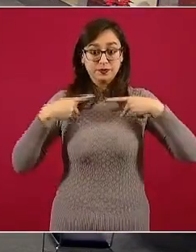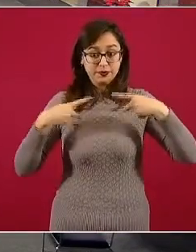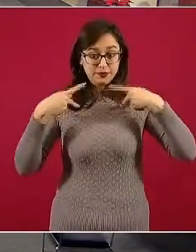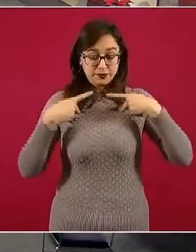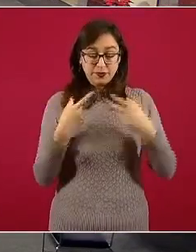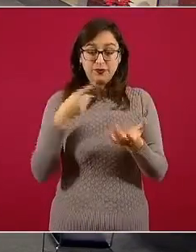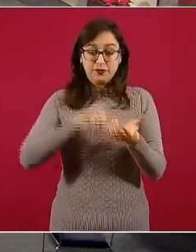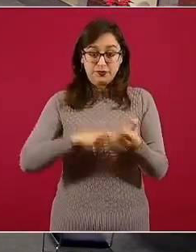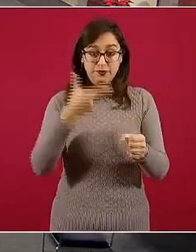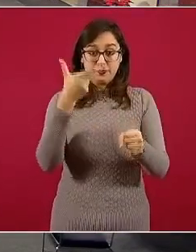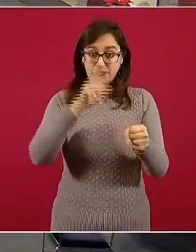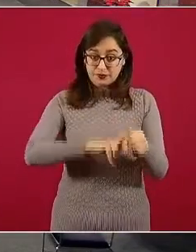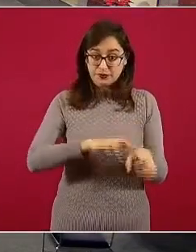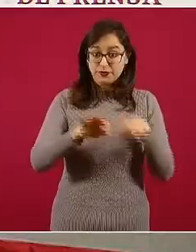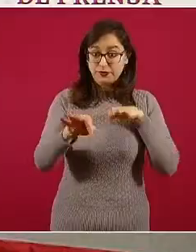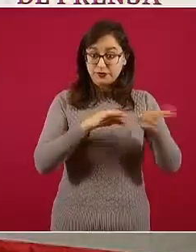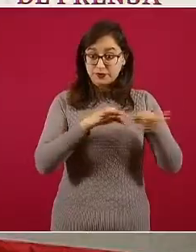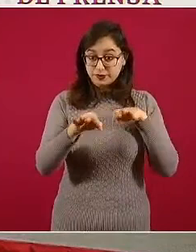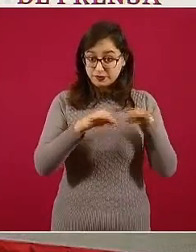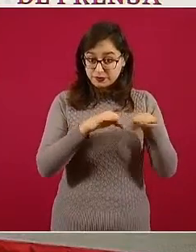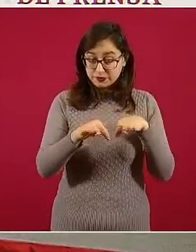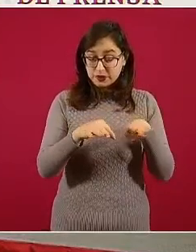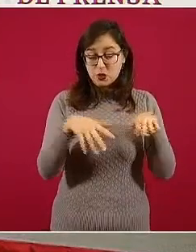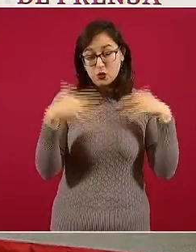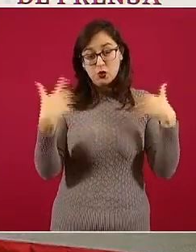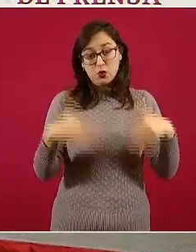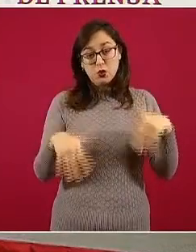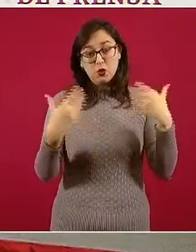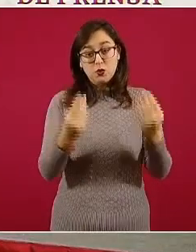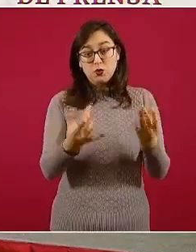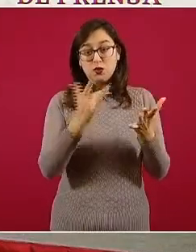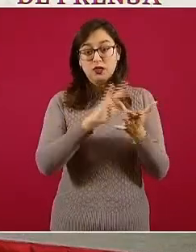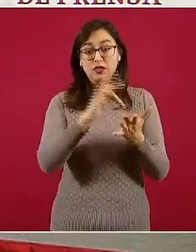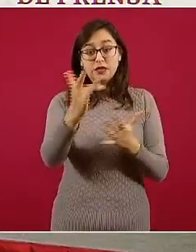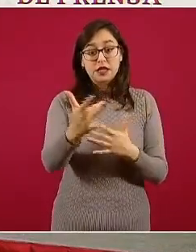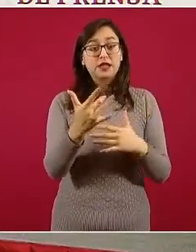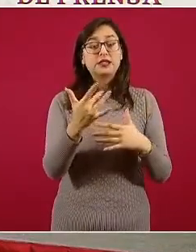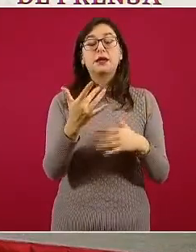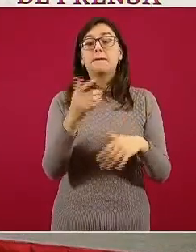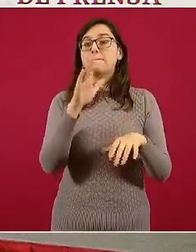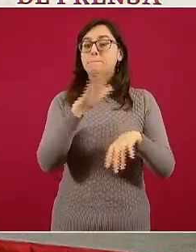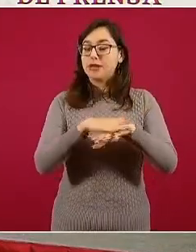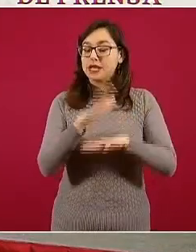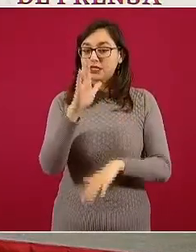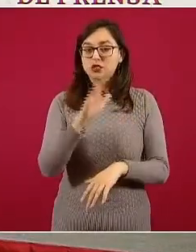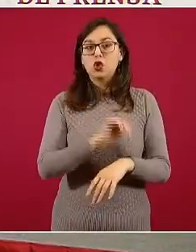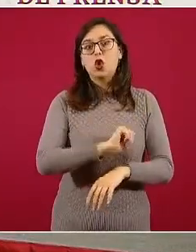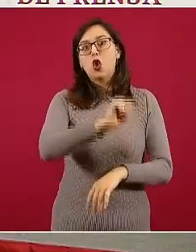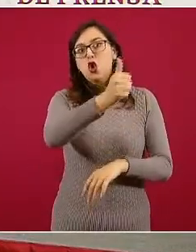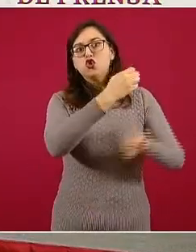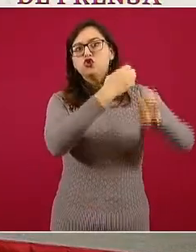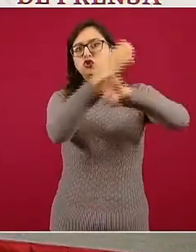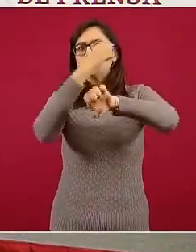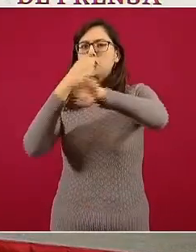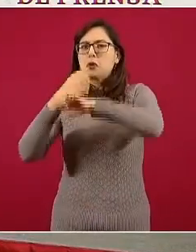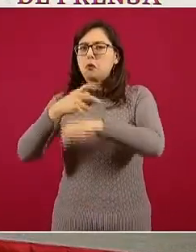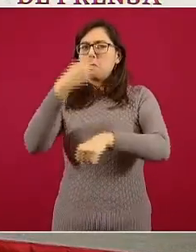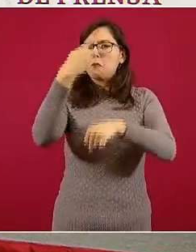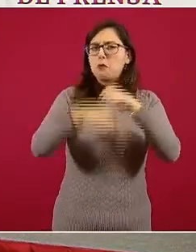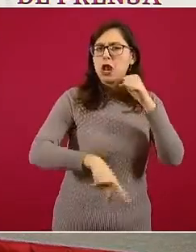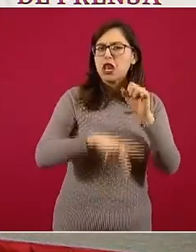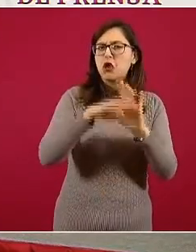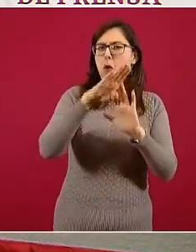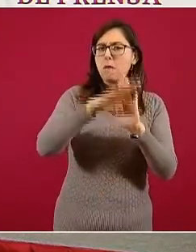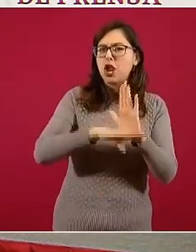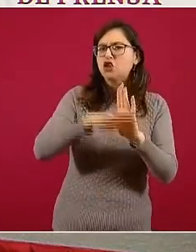se ha movido de zonas de bajo riesgo, tanto por parte del IMSS como también una estrategia del INSABI, el